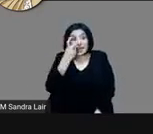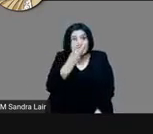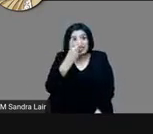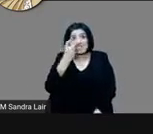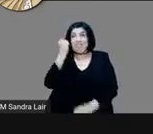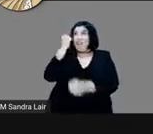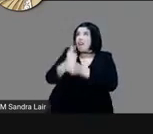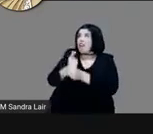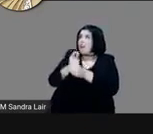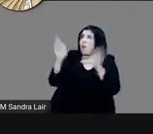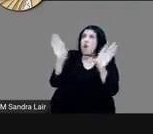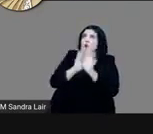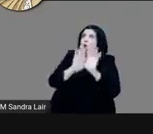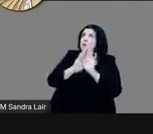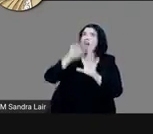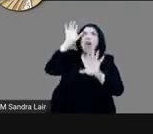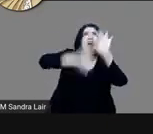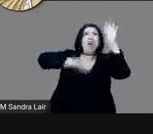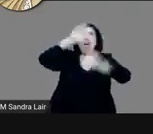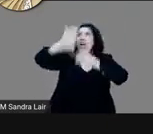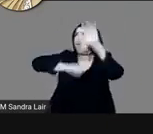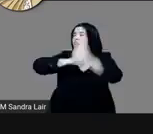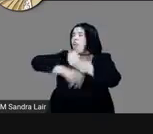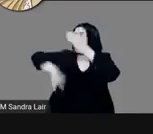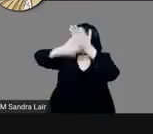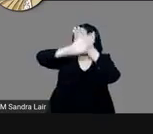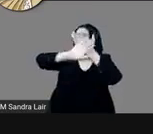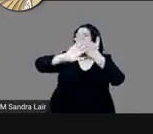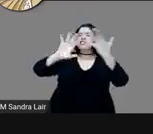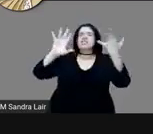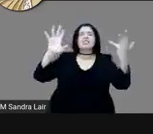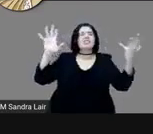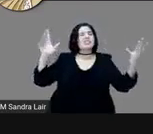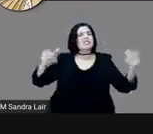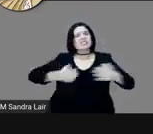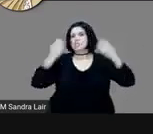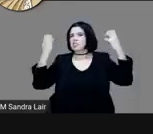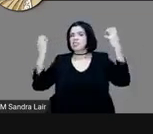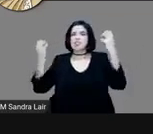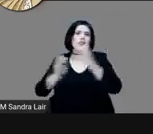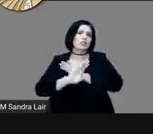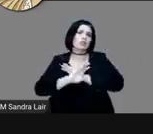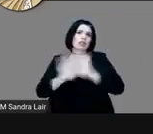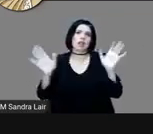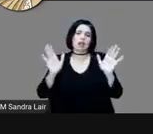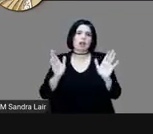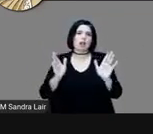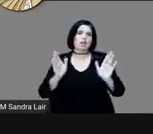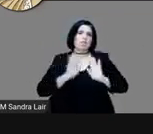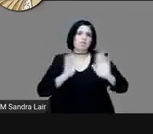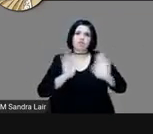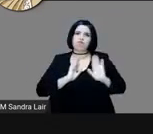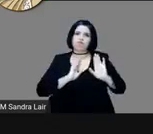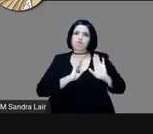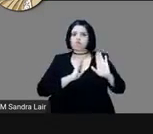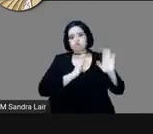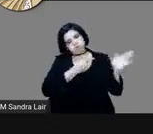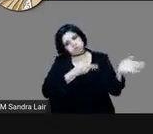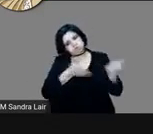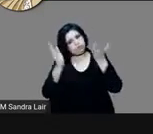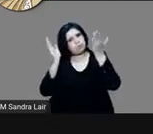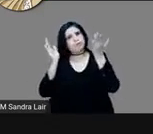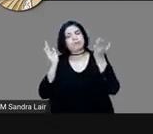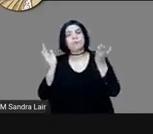el, digamos, el momento de este alzamiento. Entonces, se alzan